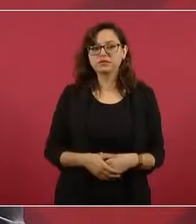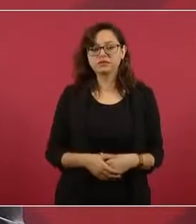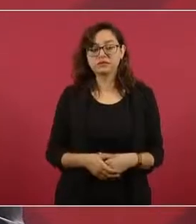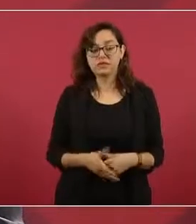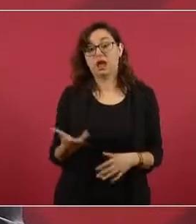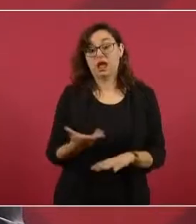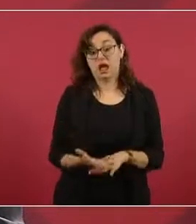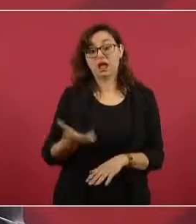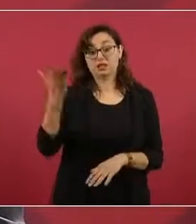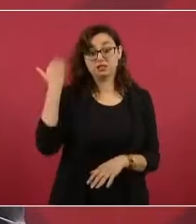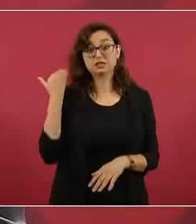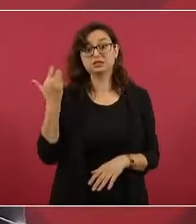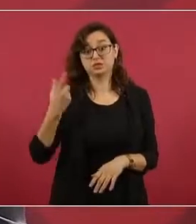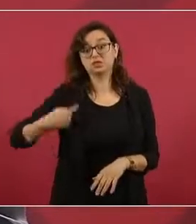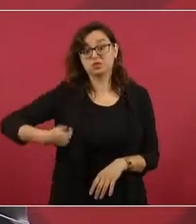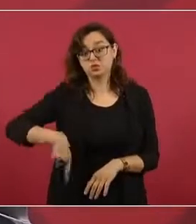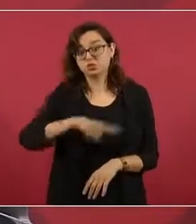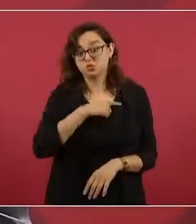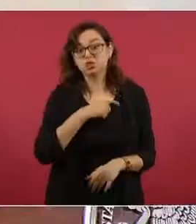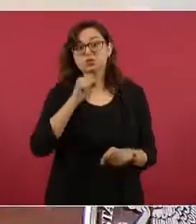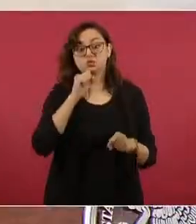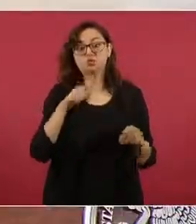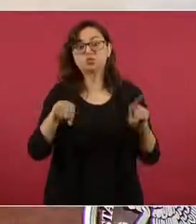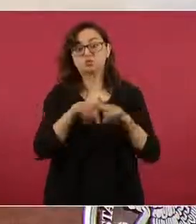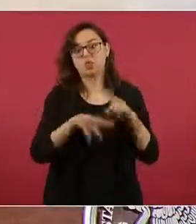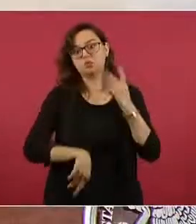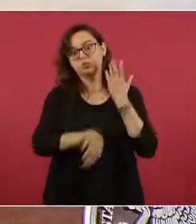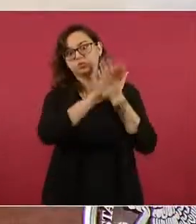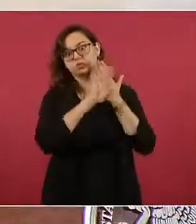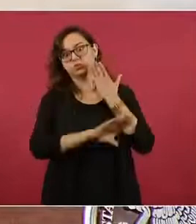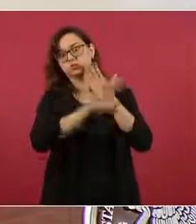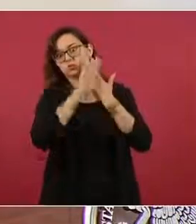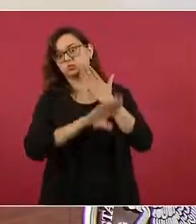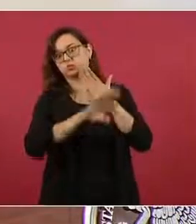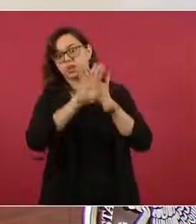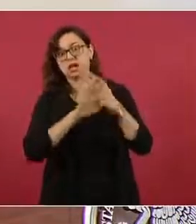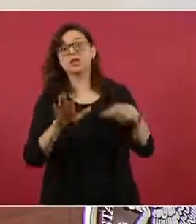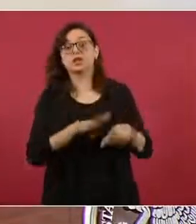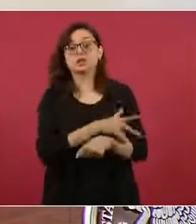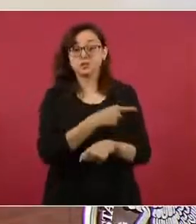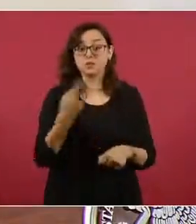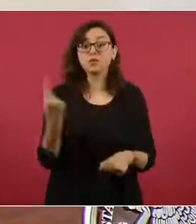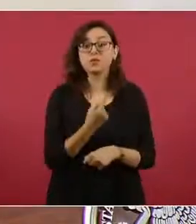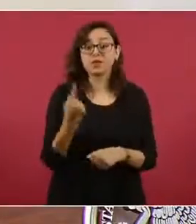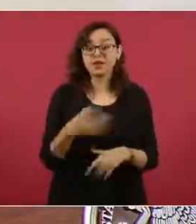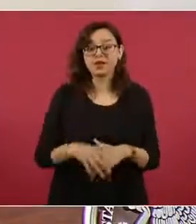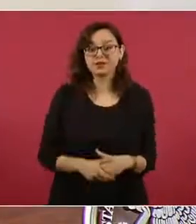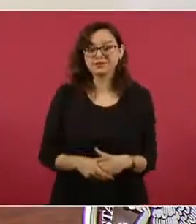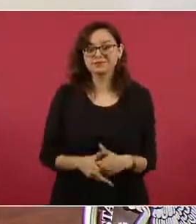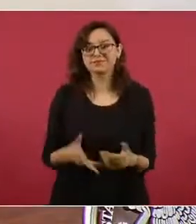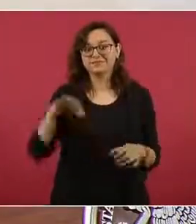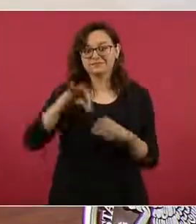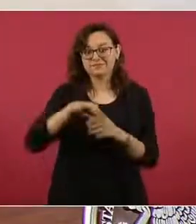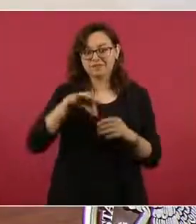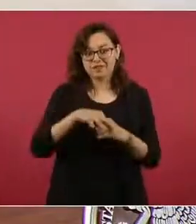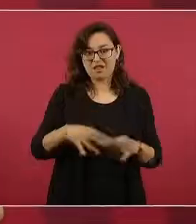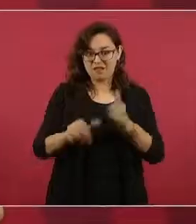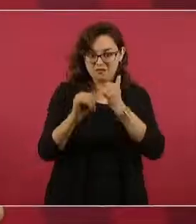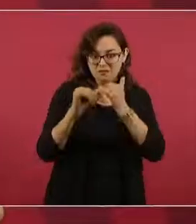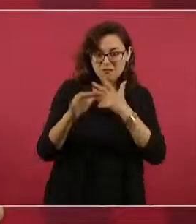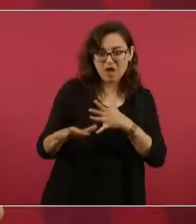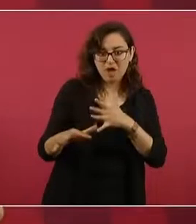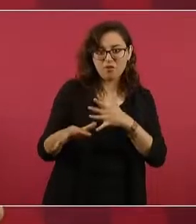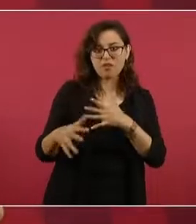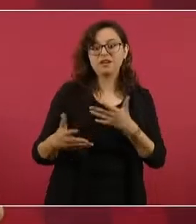cuando los fraudes electorales y en esos cables aparece toda la información.